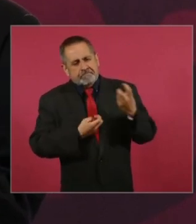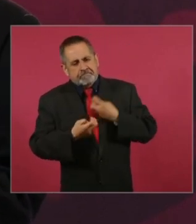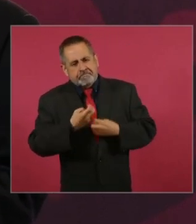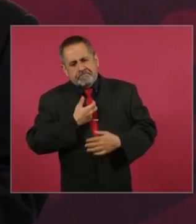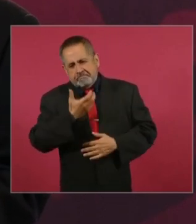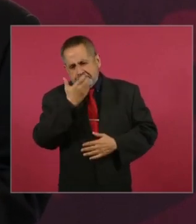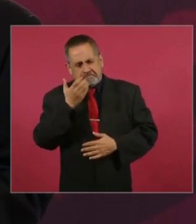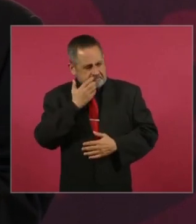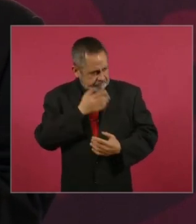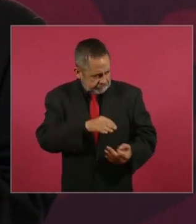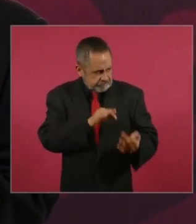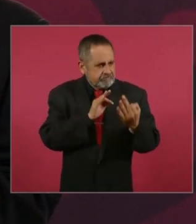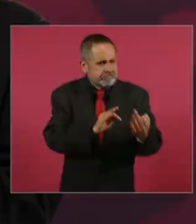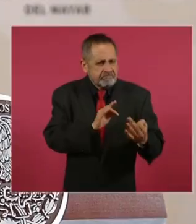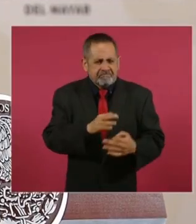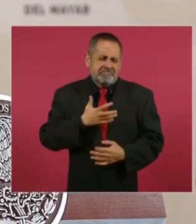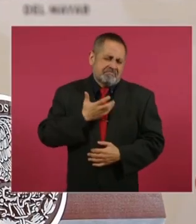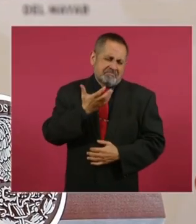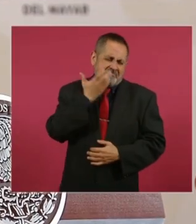enfrentar,